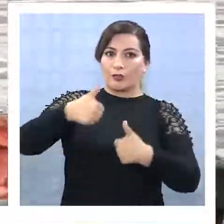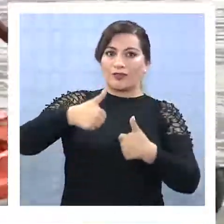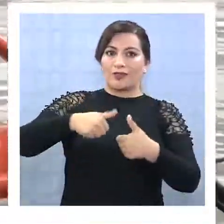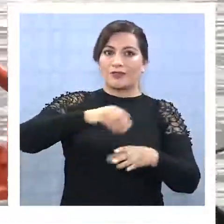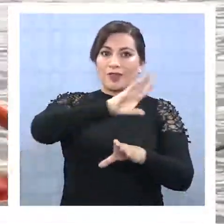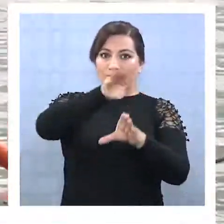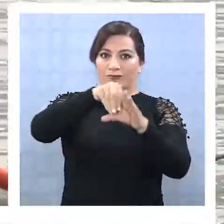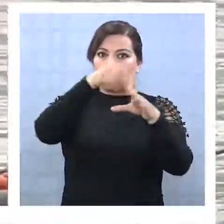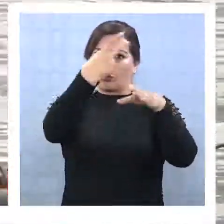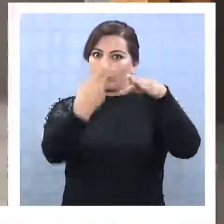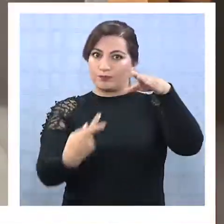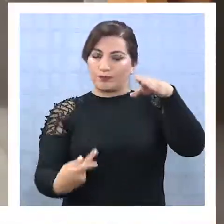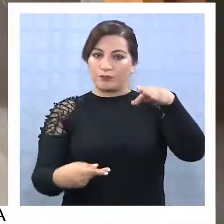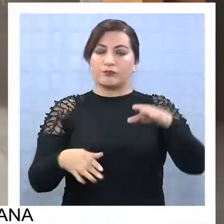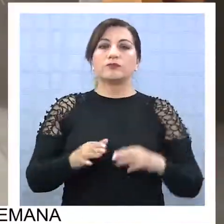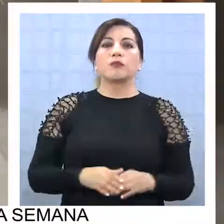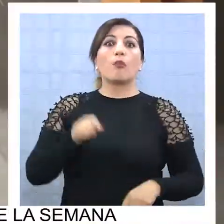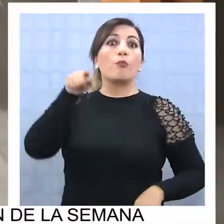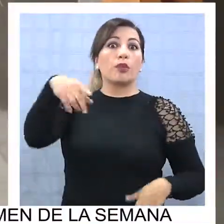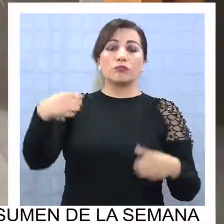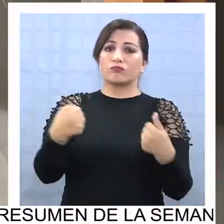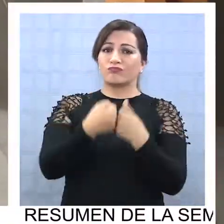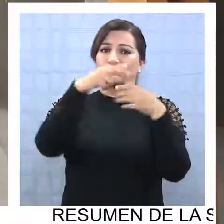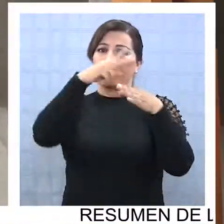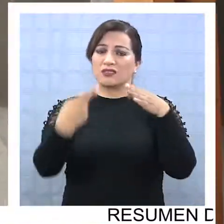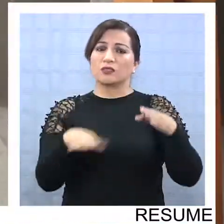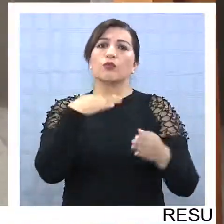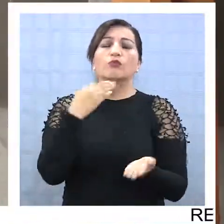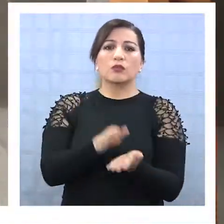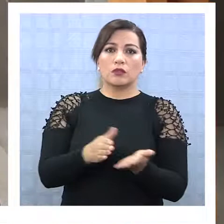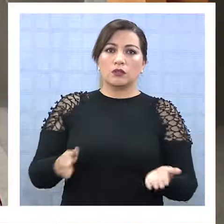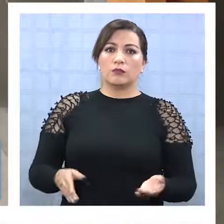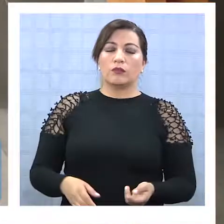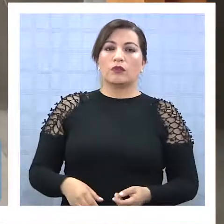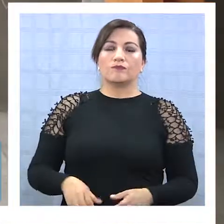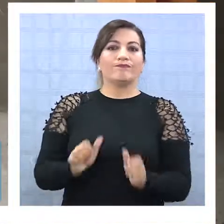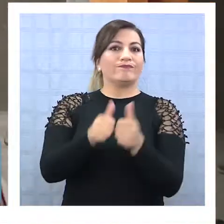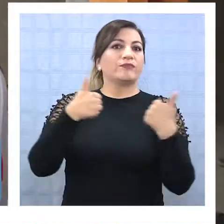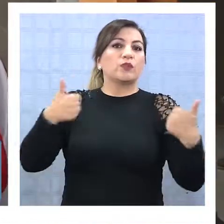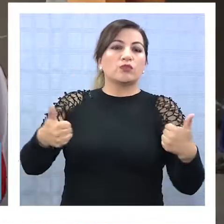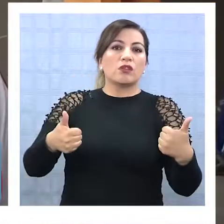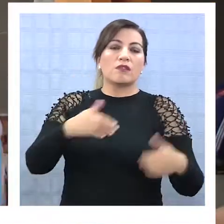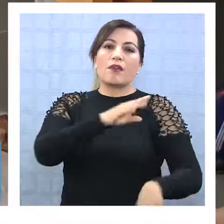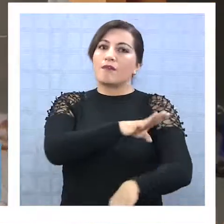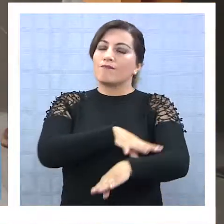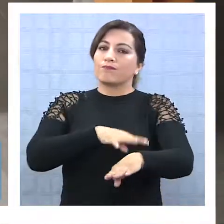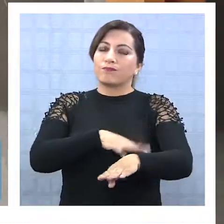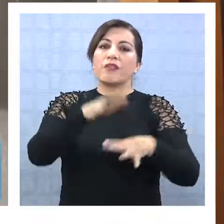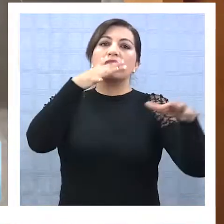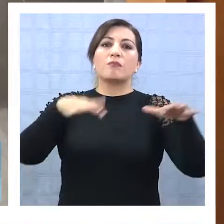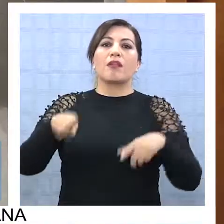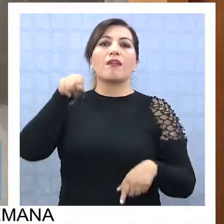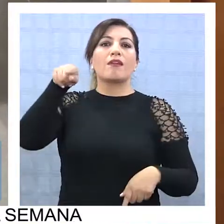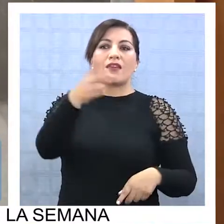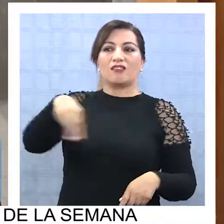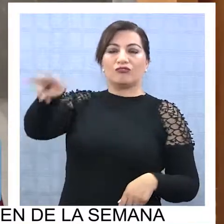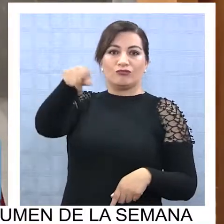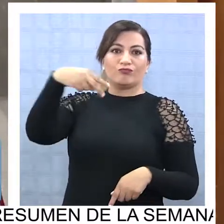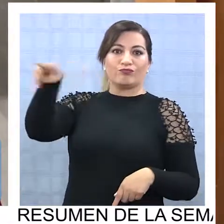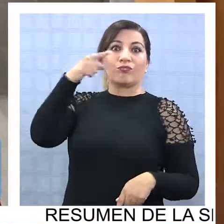el mar. Por eso pasan los accidentes, porque no controla la autoridad marítima, ellos son los que tienen que controlar todo este sistema.